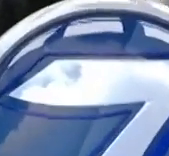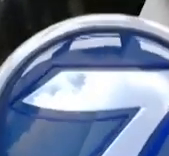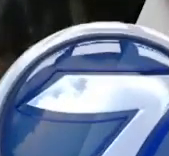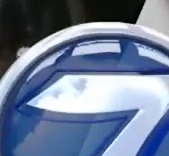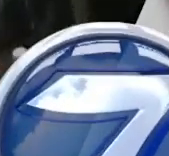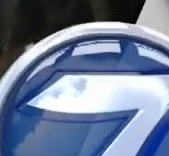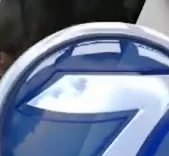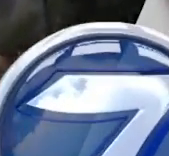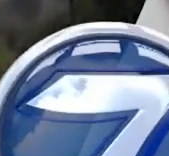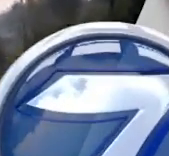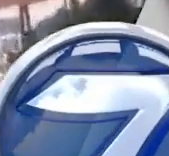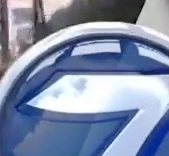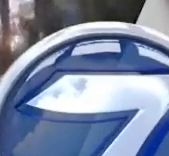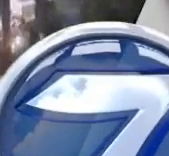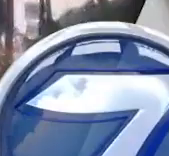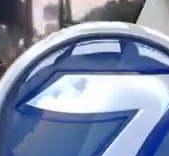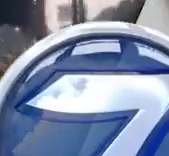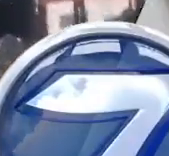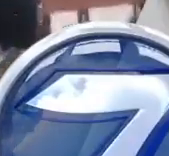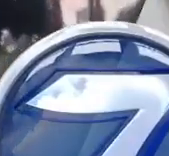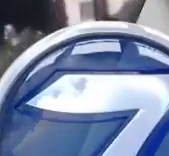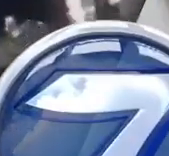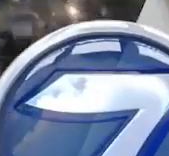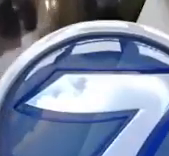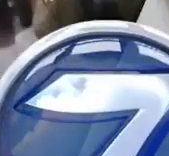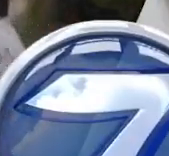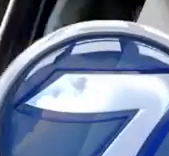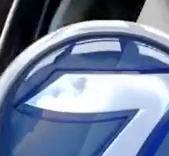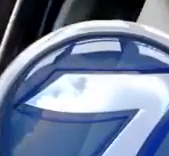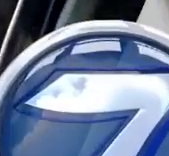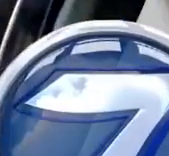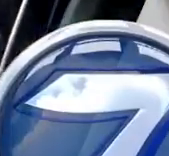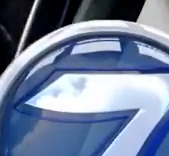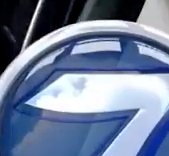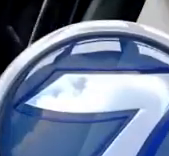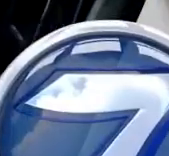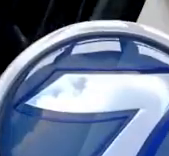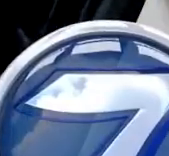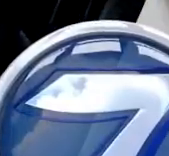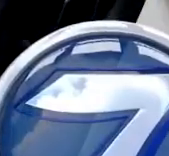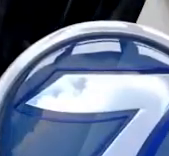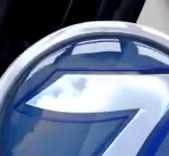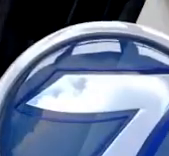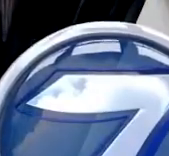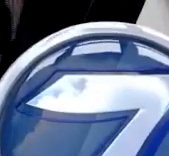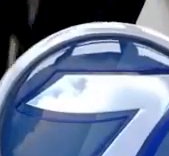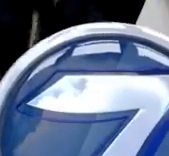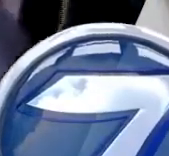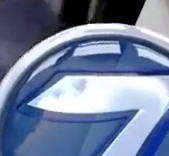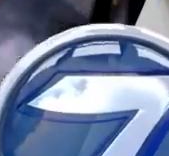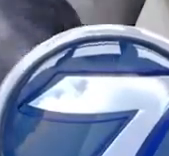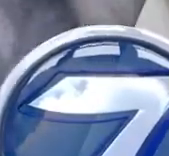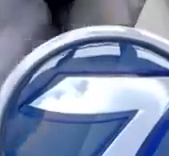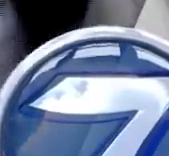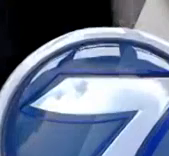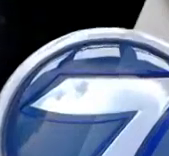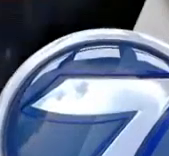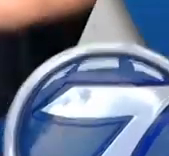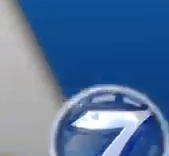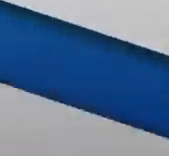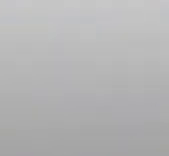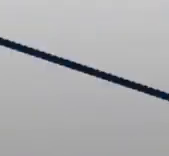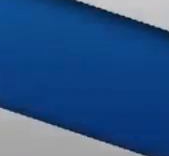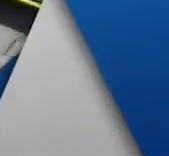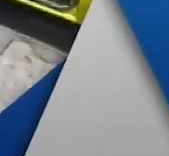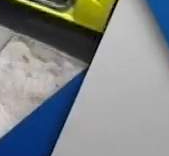Abogados son víctimas de fallido atentado en Xuchitepeque. Supuestos atacantes fueron capturados por las fuerzas de seguridad.